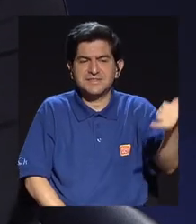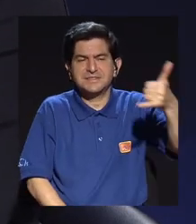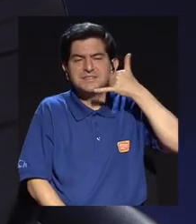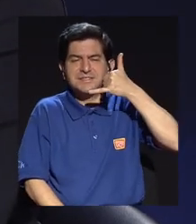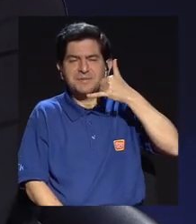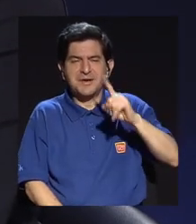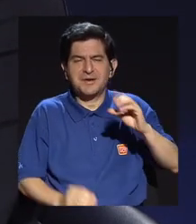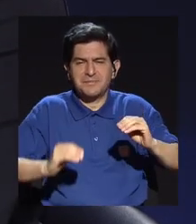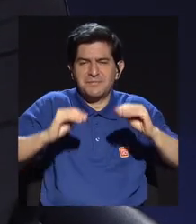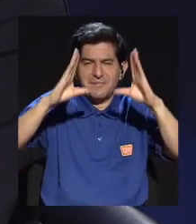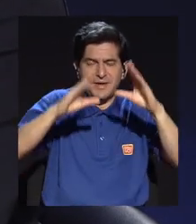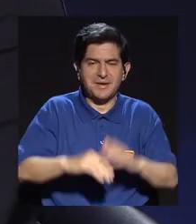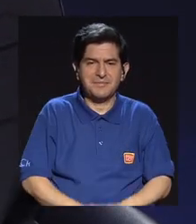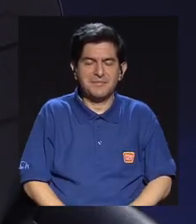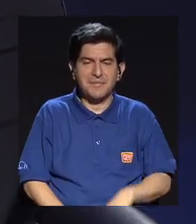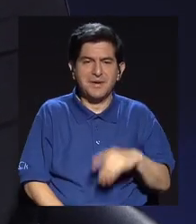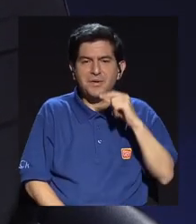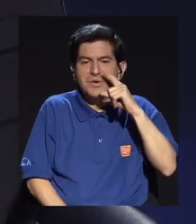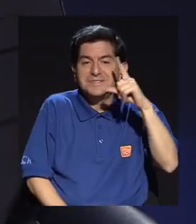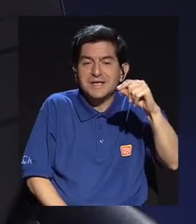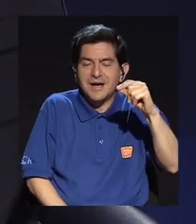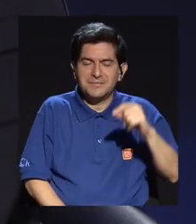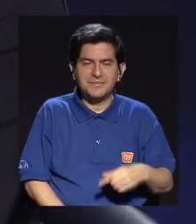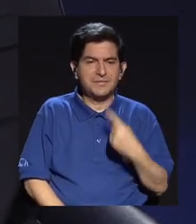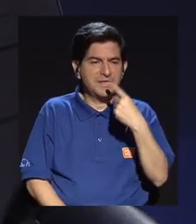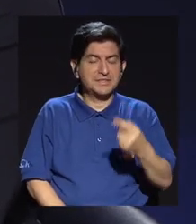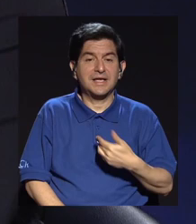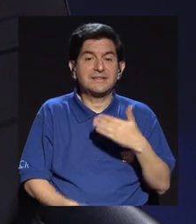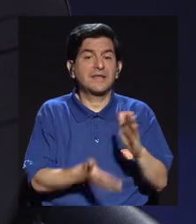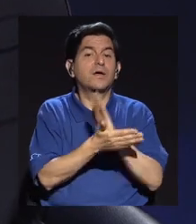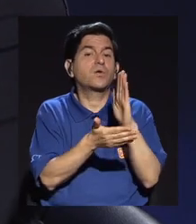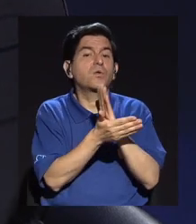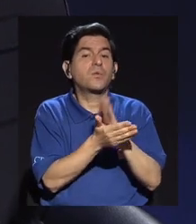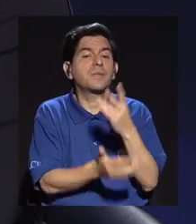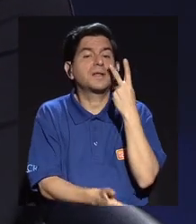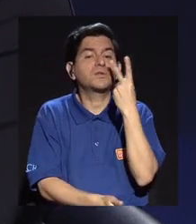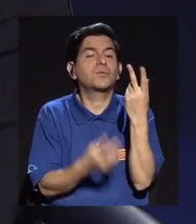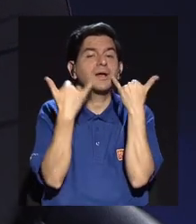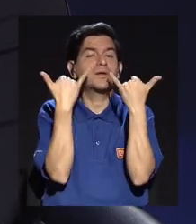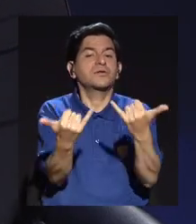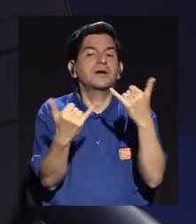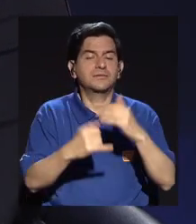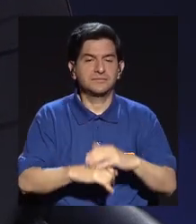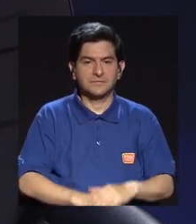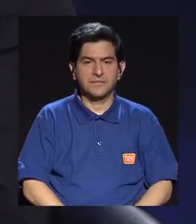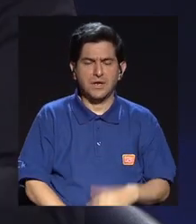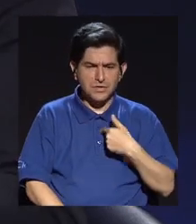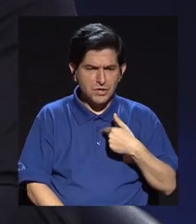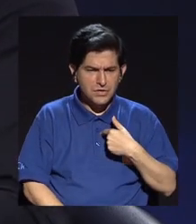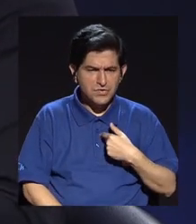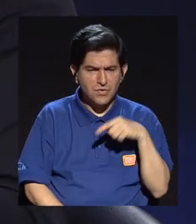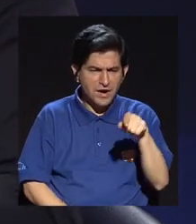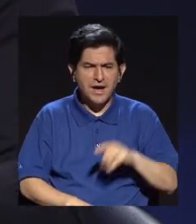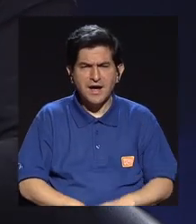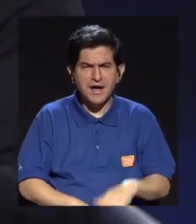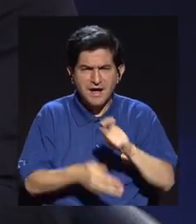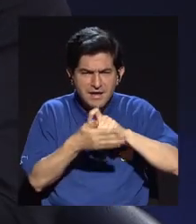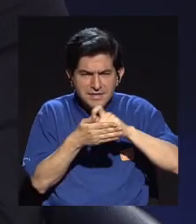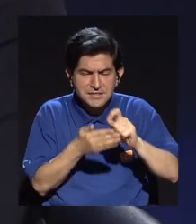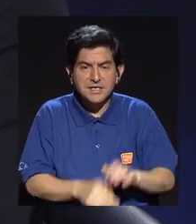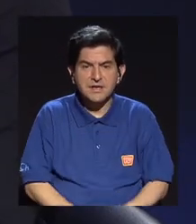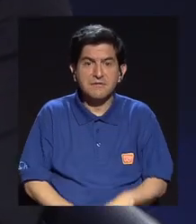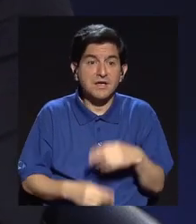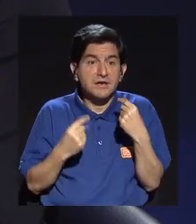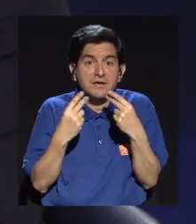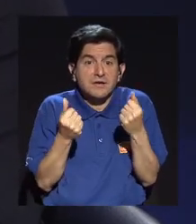fuente me llamaba a la una de la mañana por WhatsApp, por ejemplo, me decía, tengo un documento, véalo inmediatamente, yo me ponía a escribir y con las